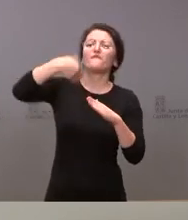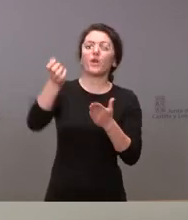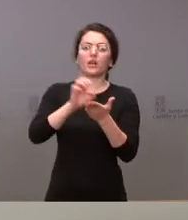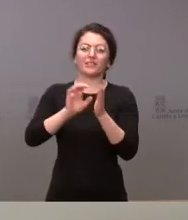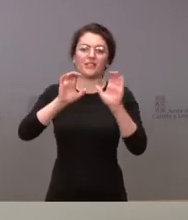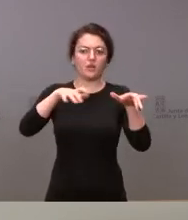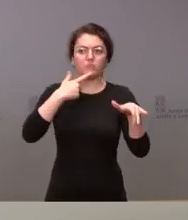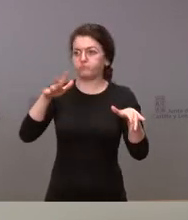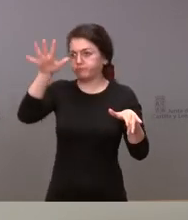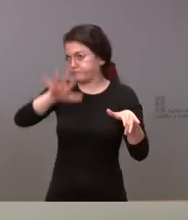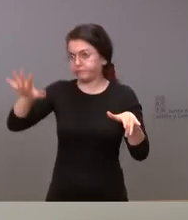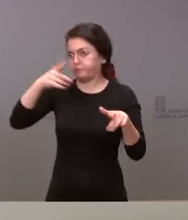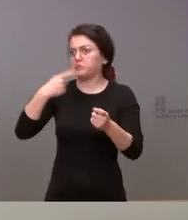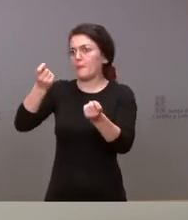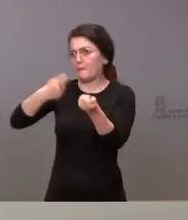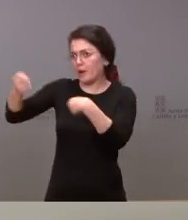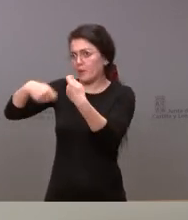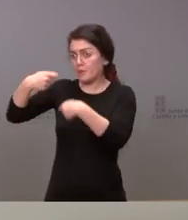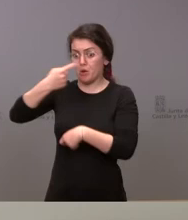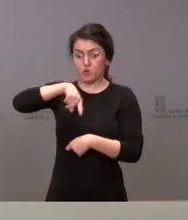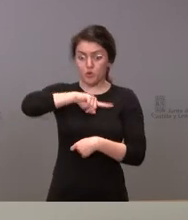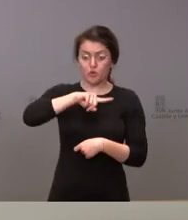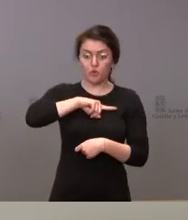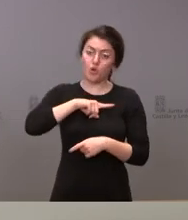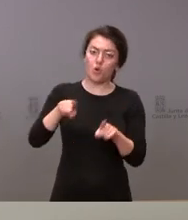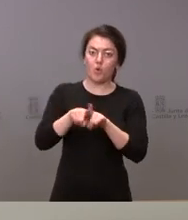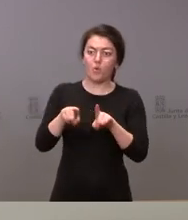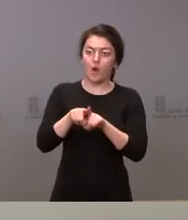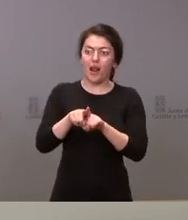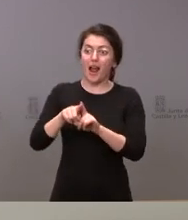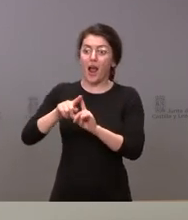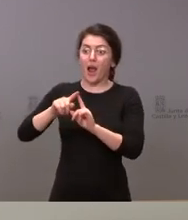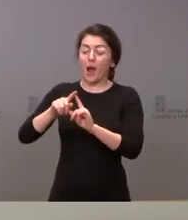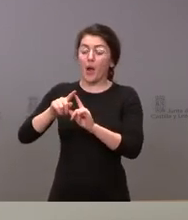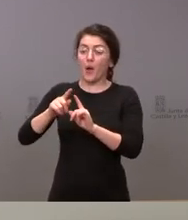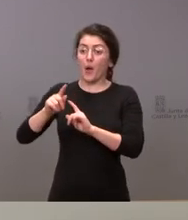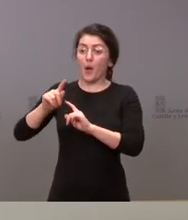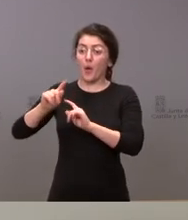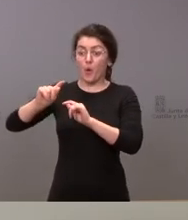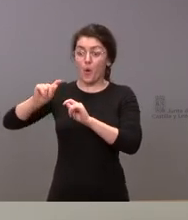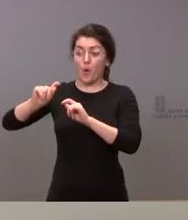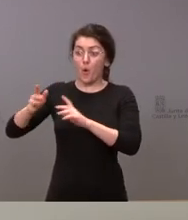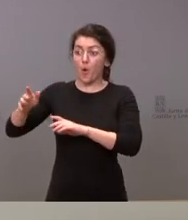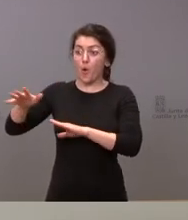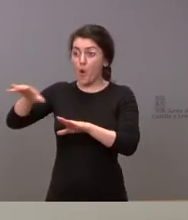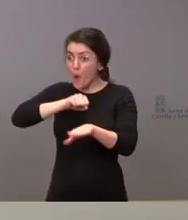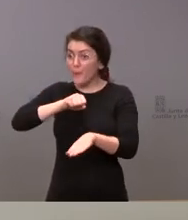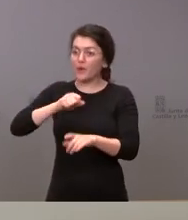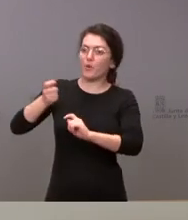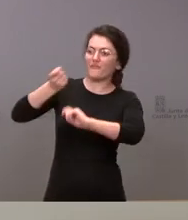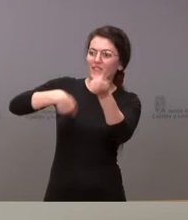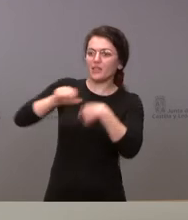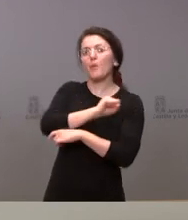mucho más de lo que importa al contrario de lo que ocurre en el conjunto nacional esto nos hace estar con un saldo comercial positivo